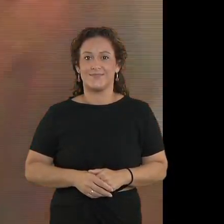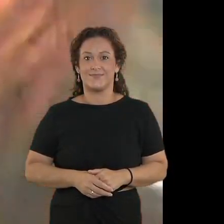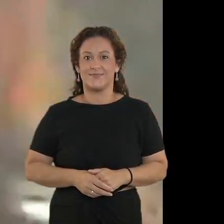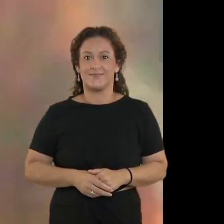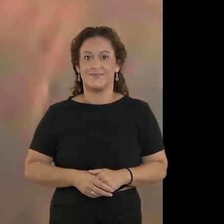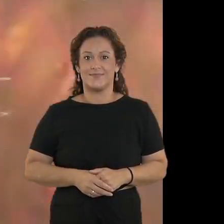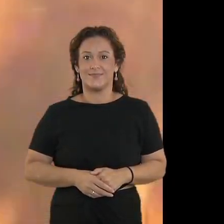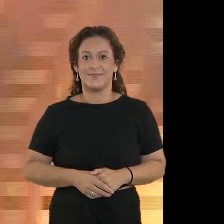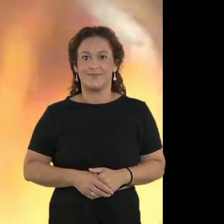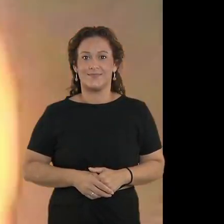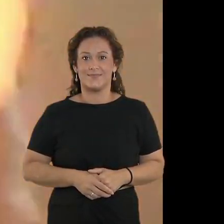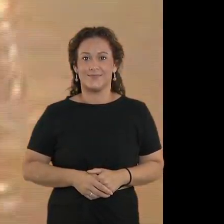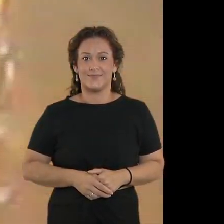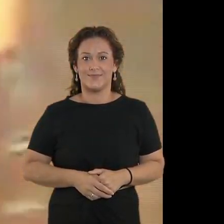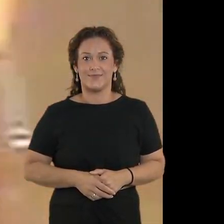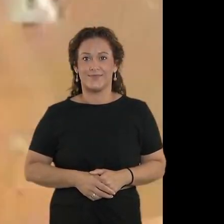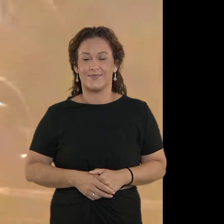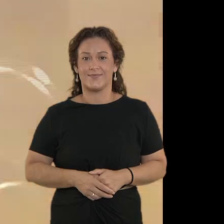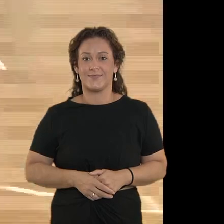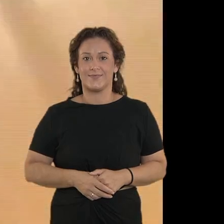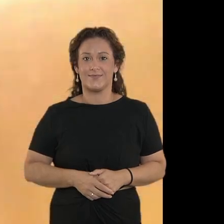creen que ocupa su lugar.